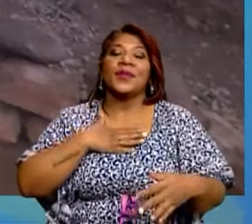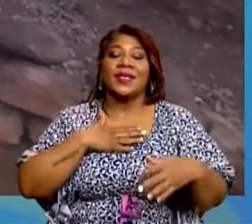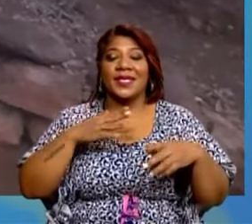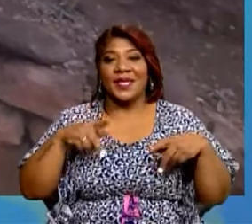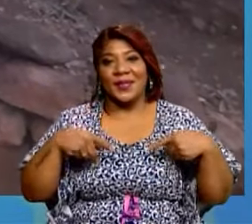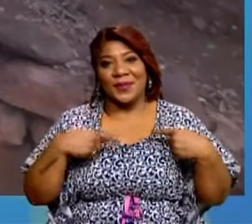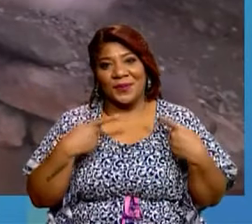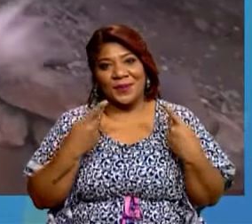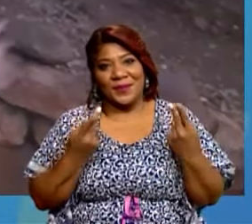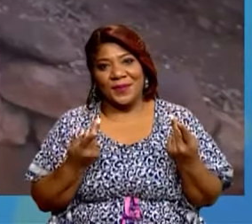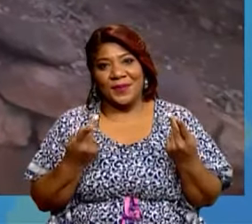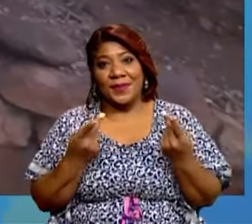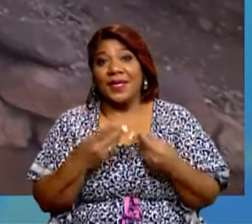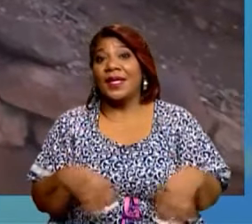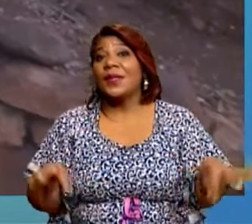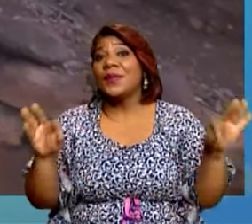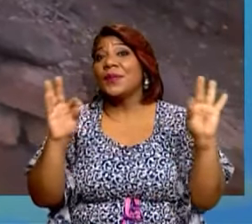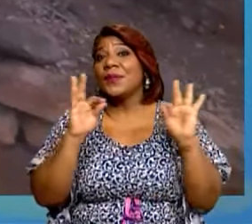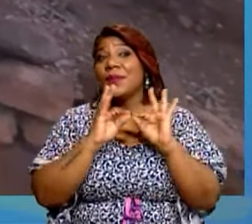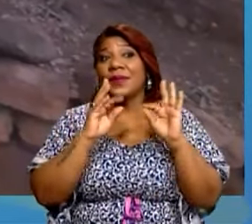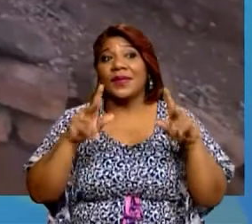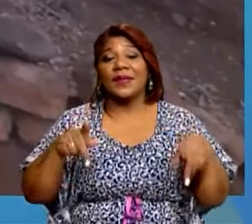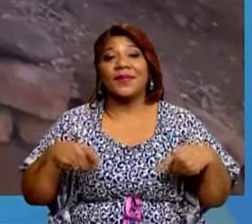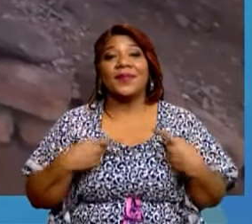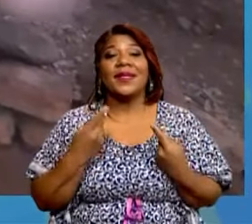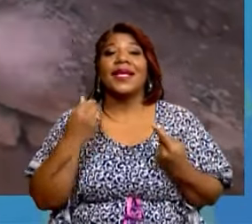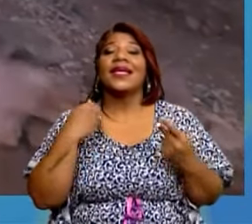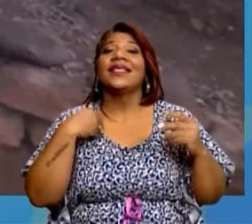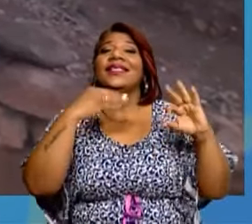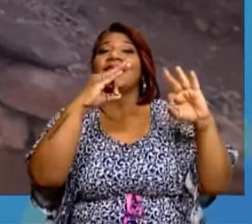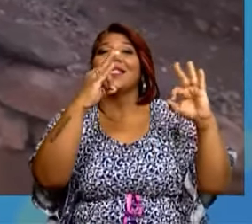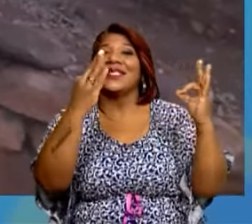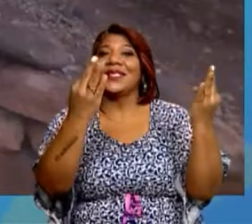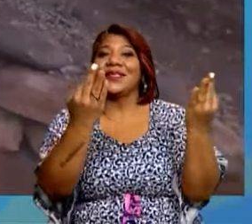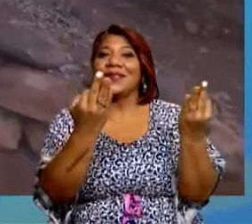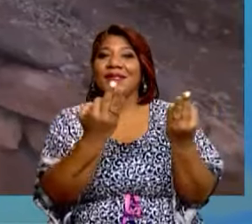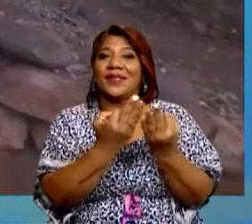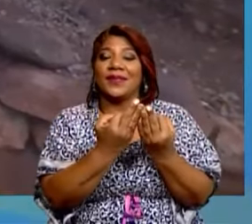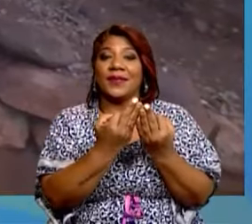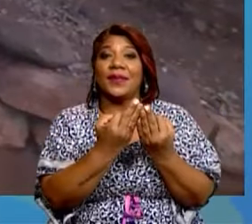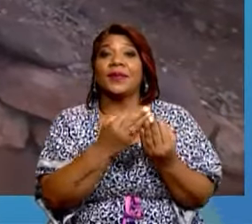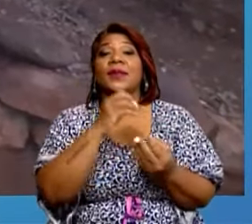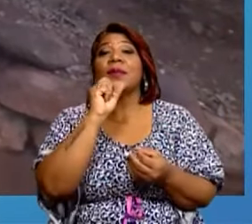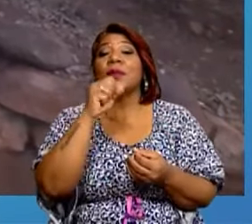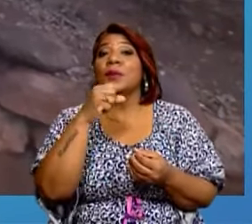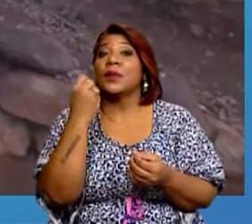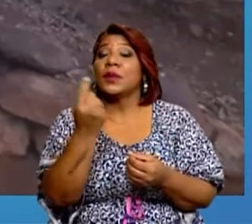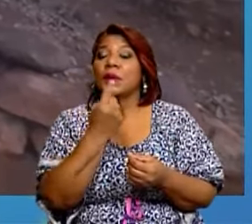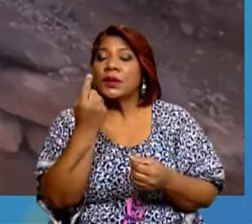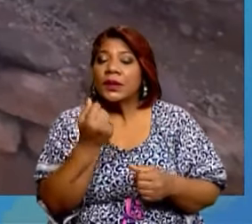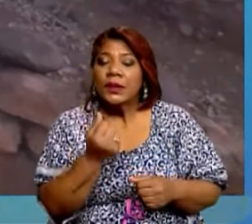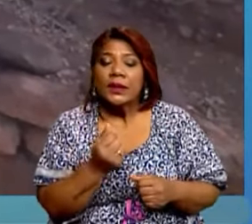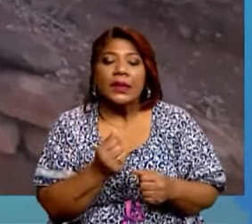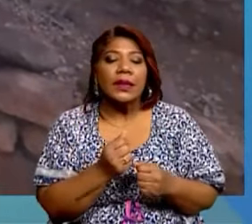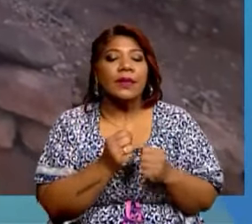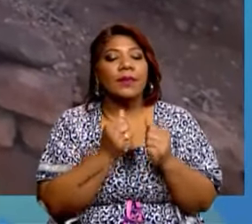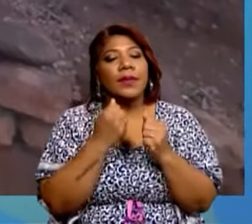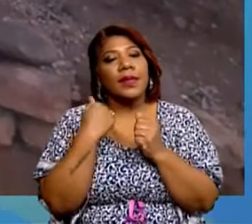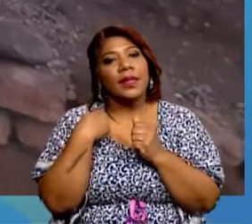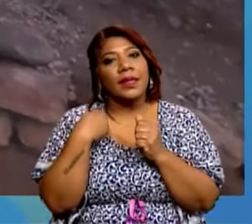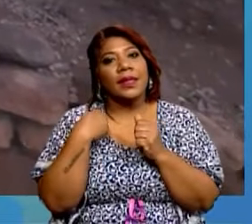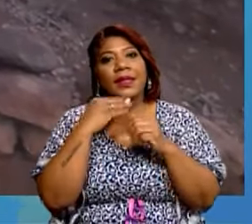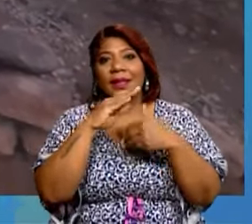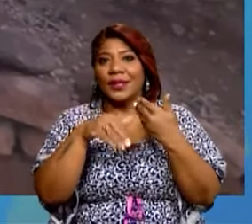Lo más importante en la vida es tener una familia con quien puede contar durante toda la